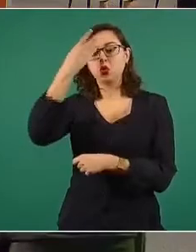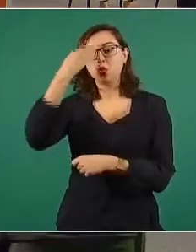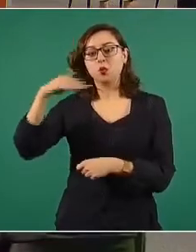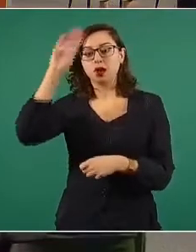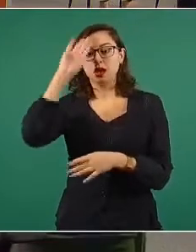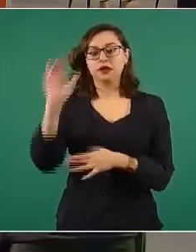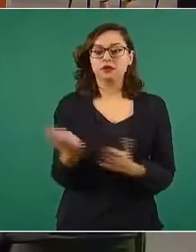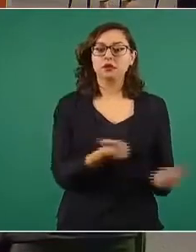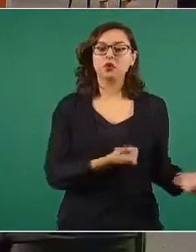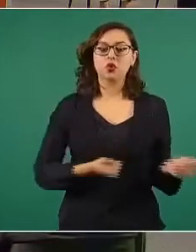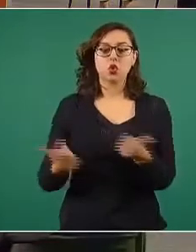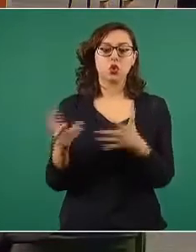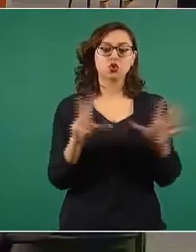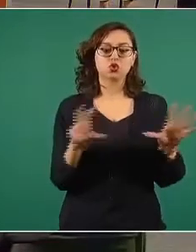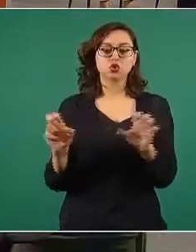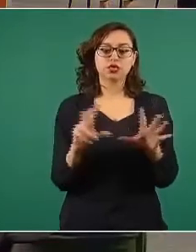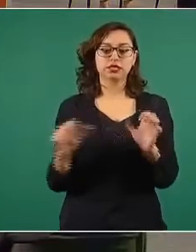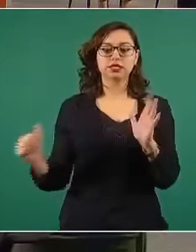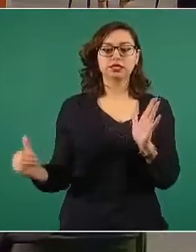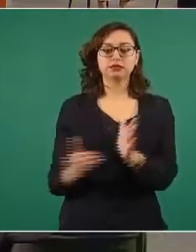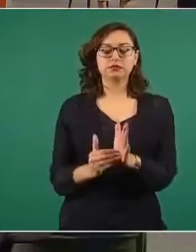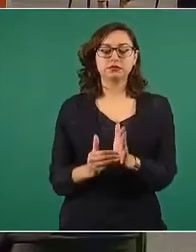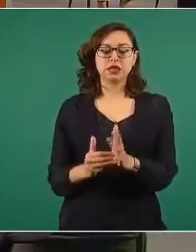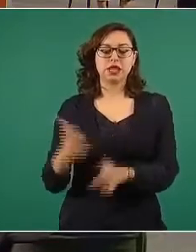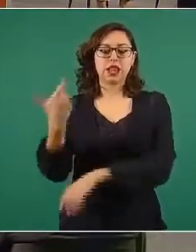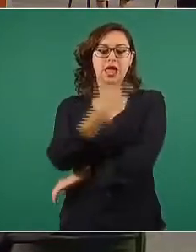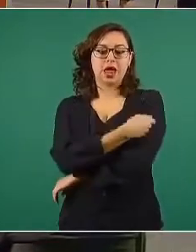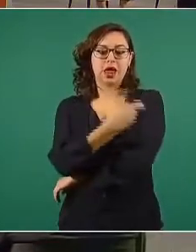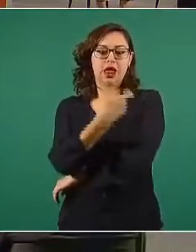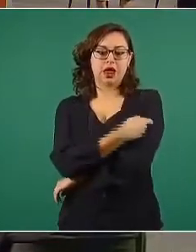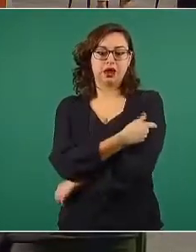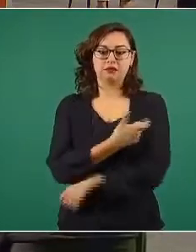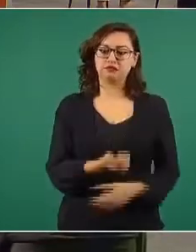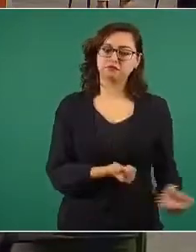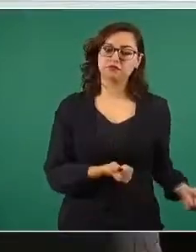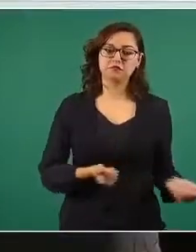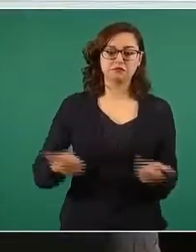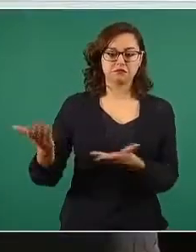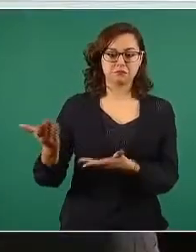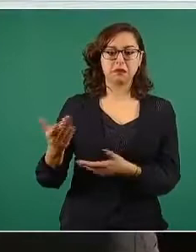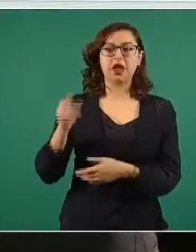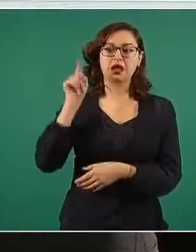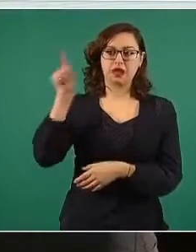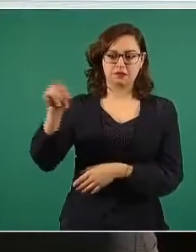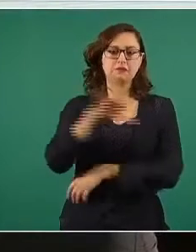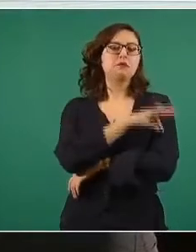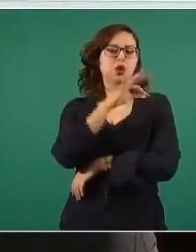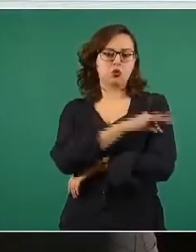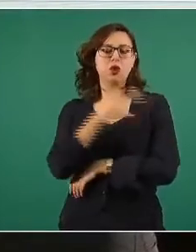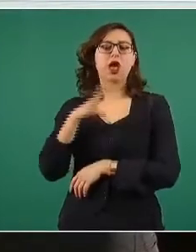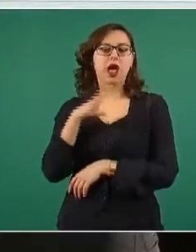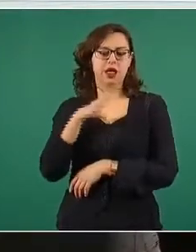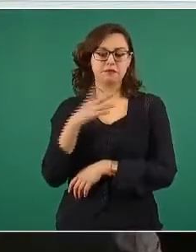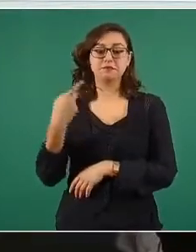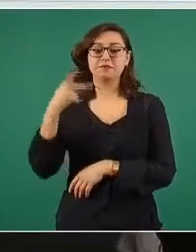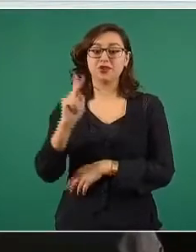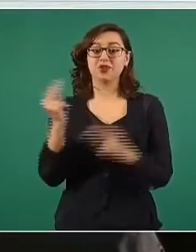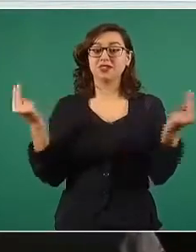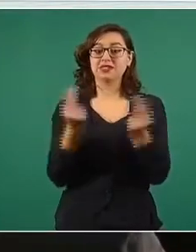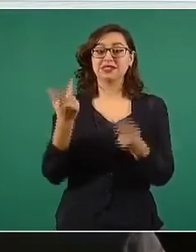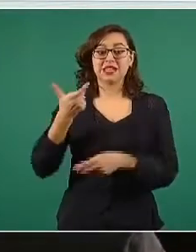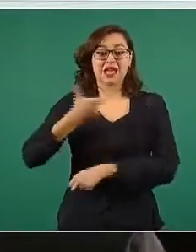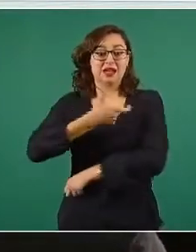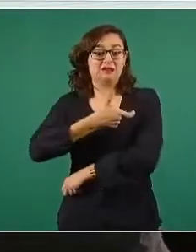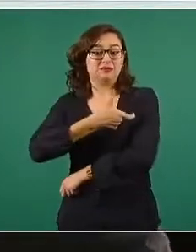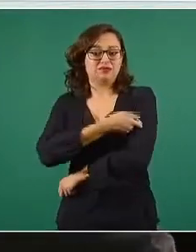aplicar las vacunas en Cuba. Todos esos países les hemos enviado apoyo y vamos a seguir en esa misma línea. La que sigue, por